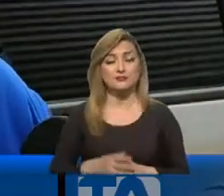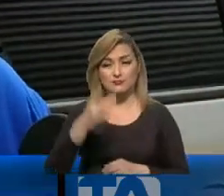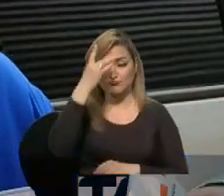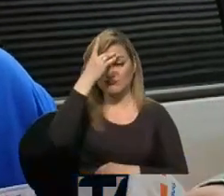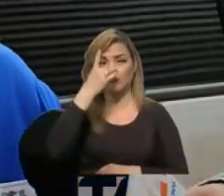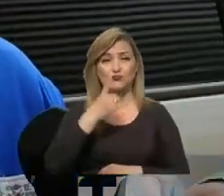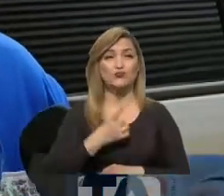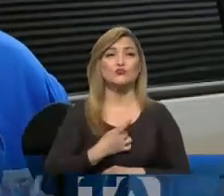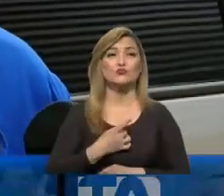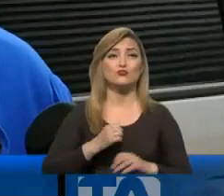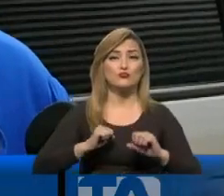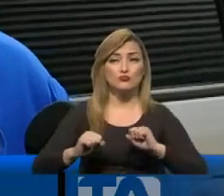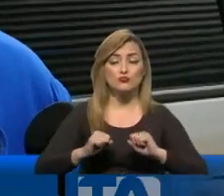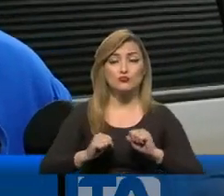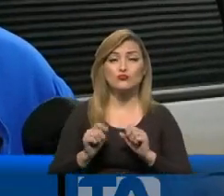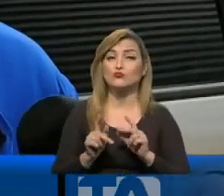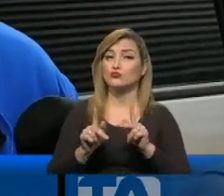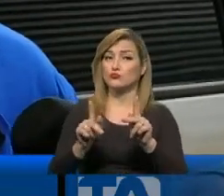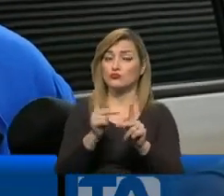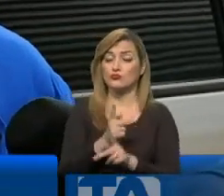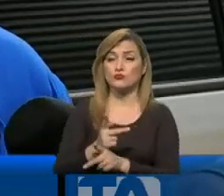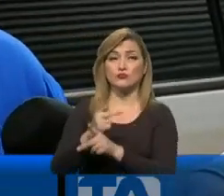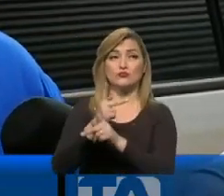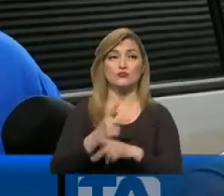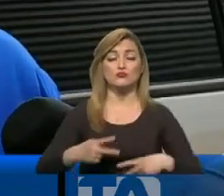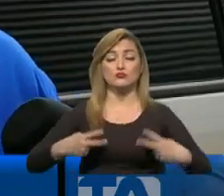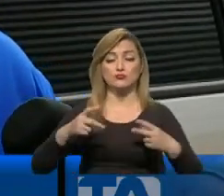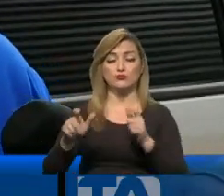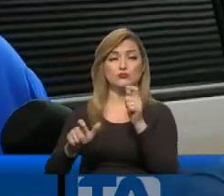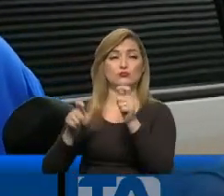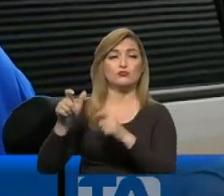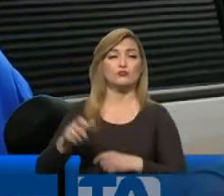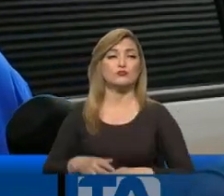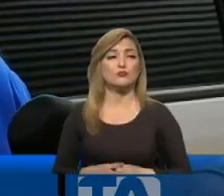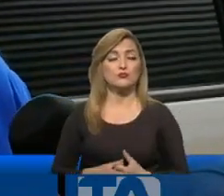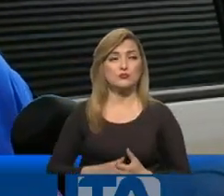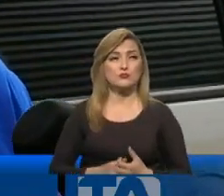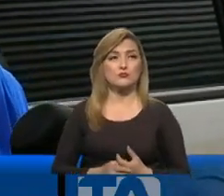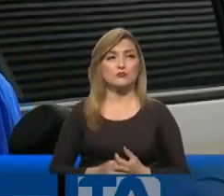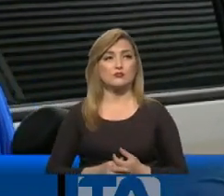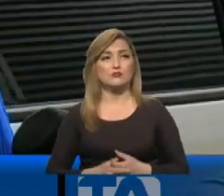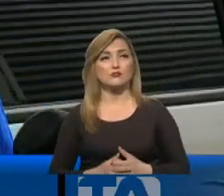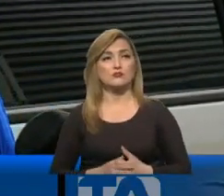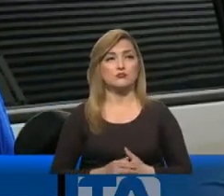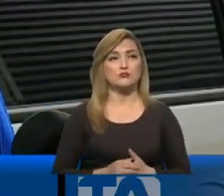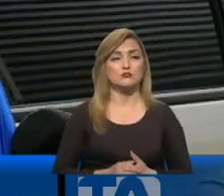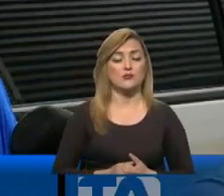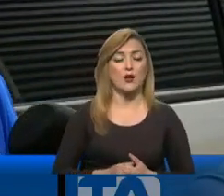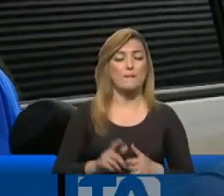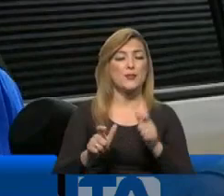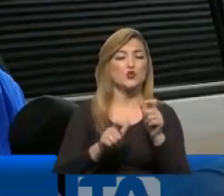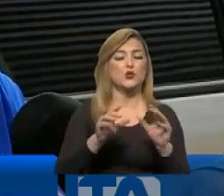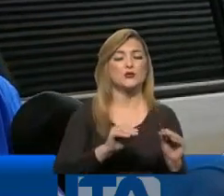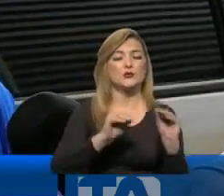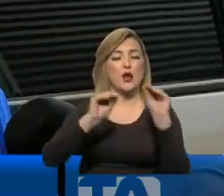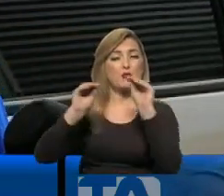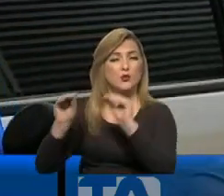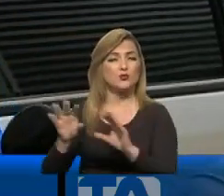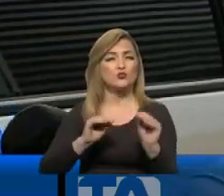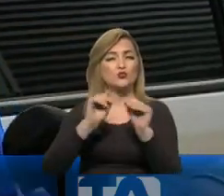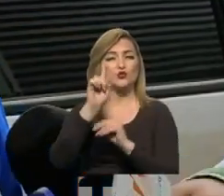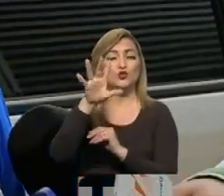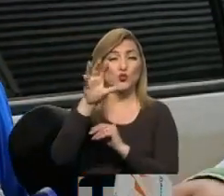decisiones insisto que nos permitan cuidar la vida de la ciudadanía es por eso que hemos evacuado ya cerca de 150